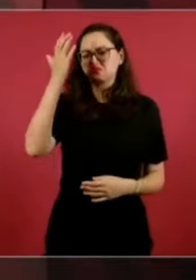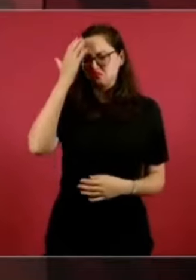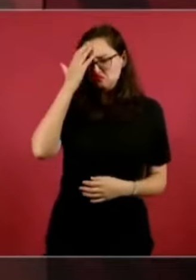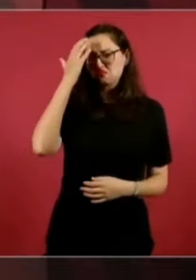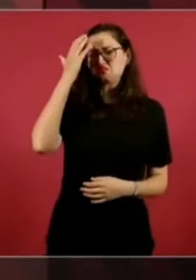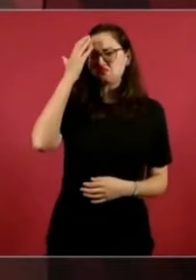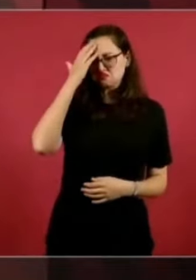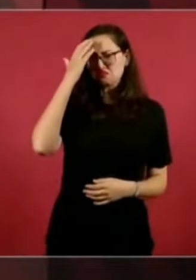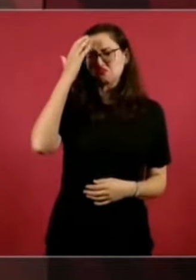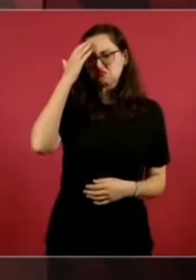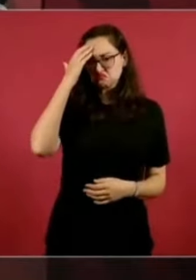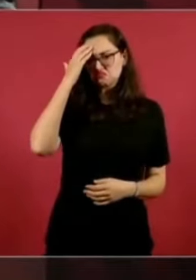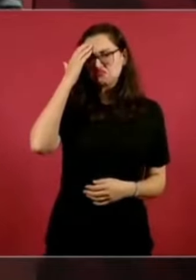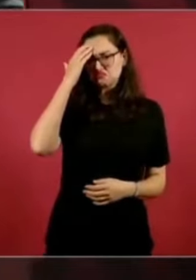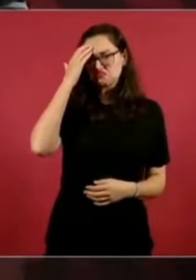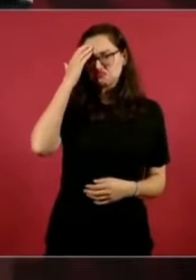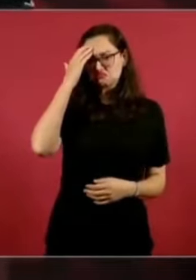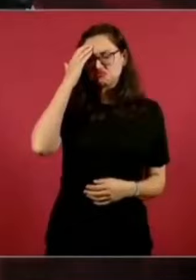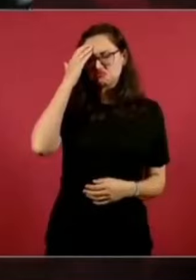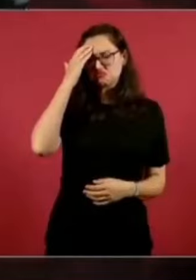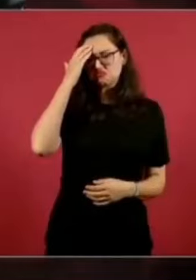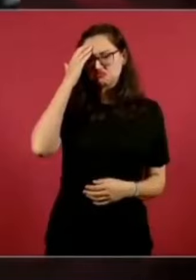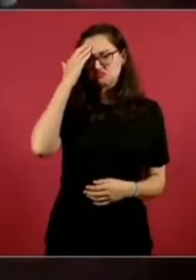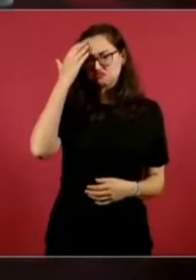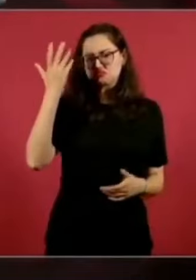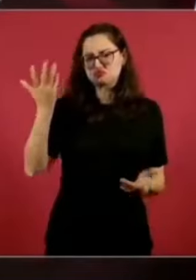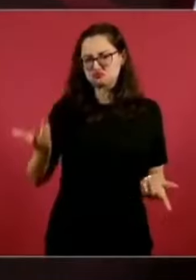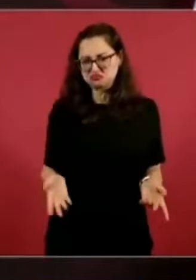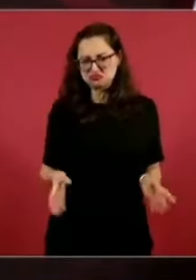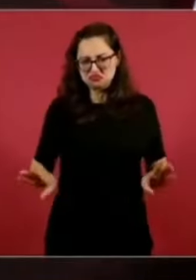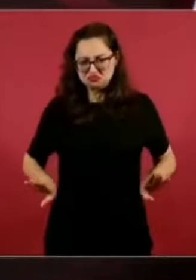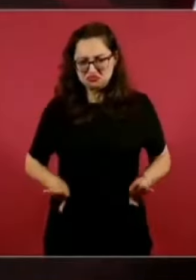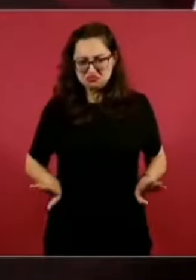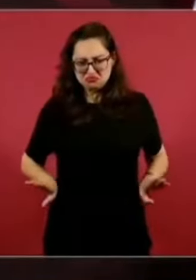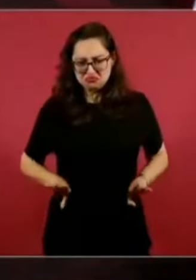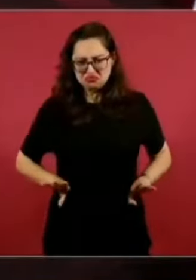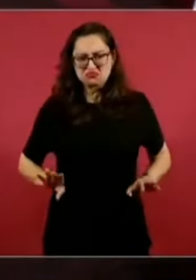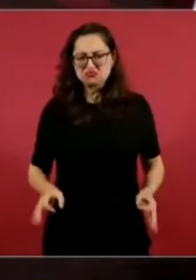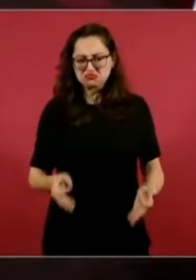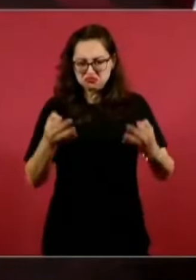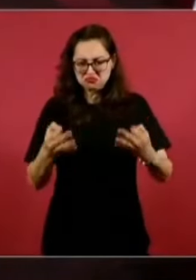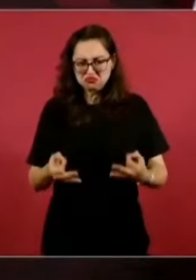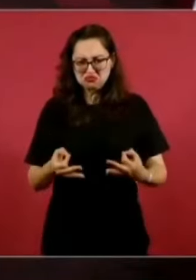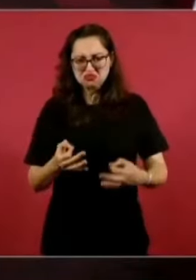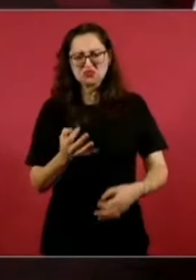es una mujer con principios, honesta.